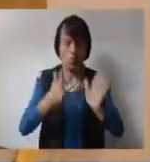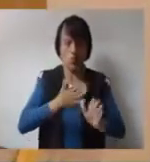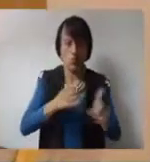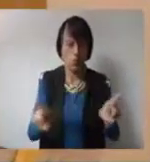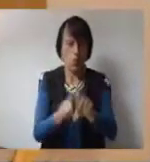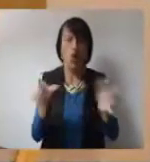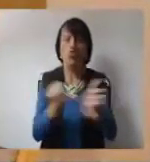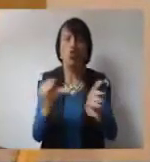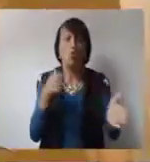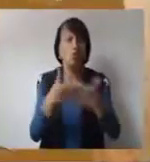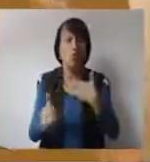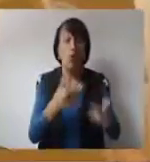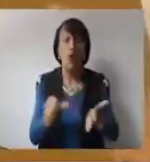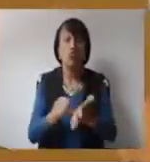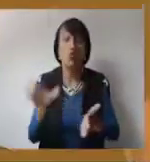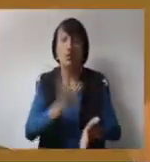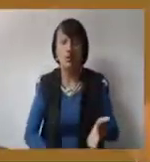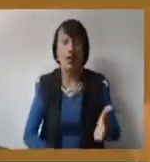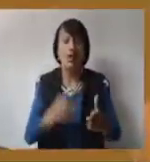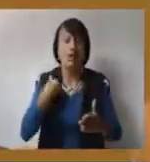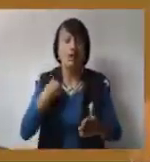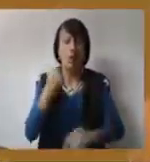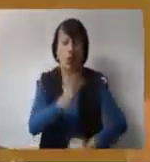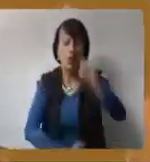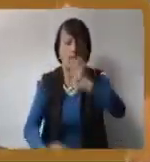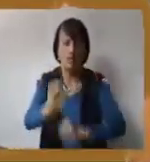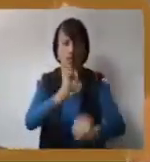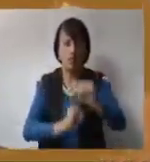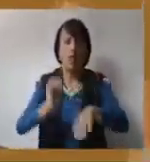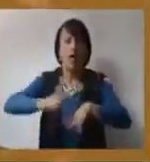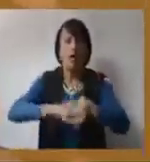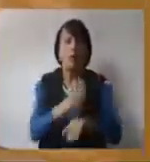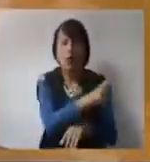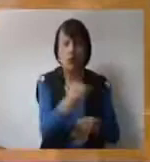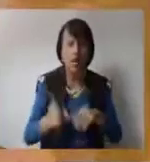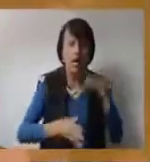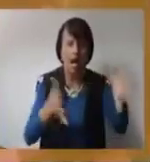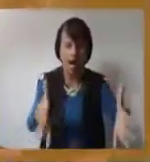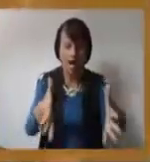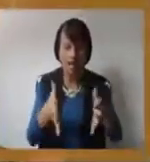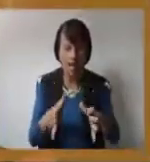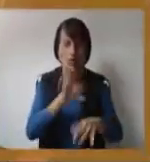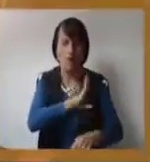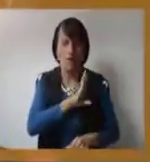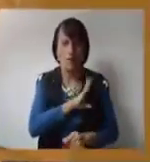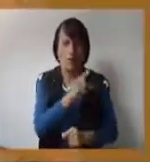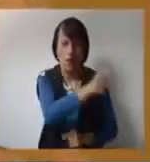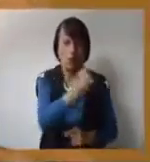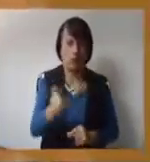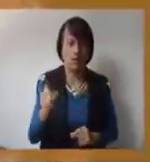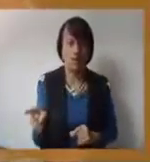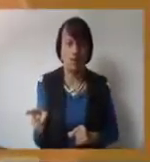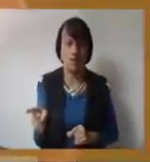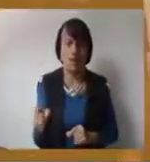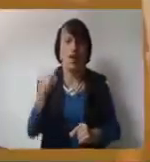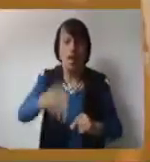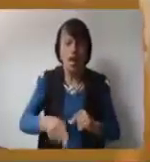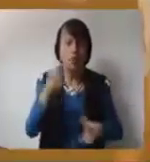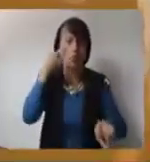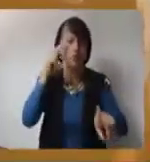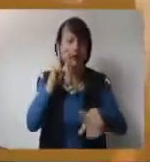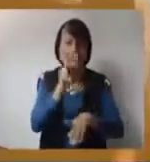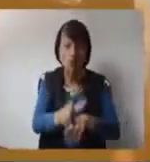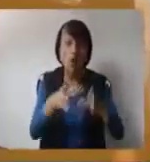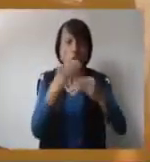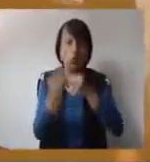con ellos. Esté yo donde yo esté. Y donde yo esté los voy a detener. Porque lo que ustedes han ganado, eso les pertenece a